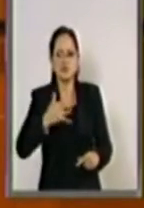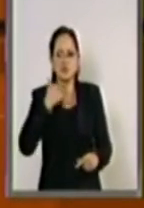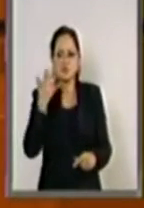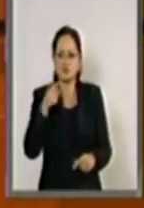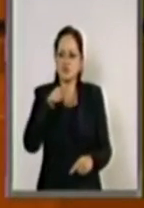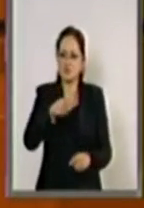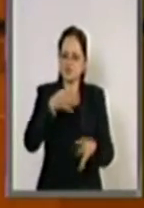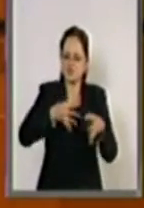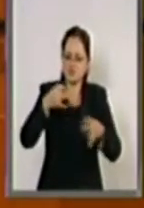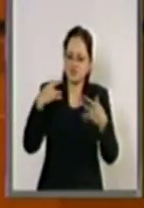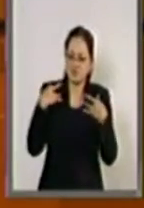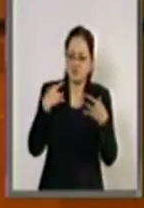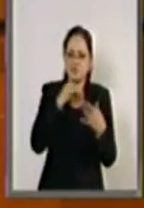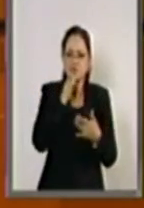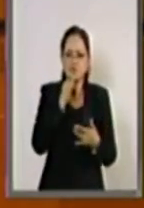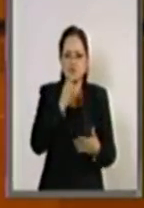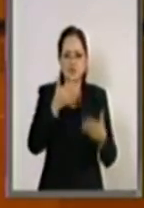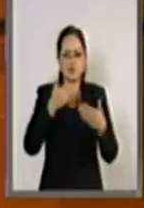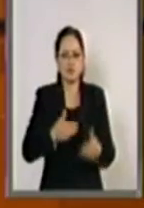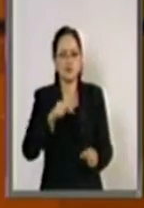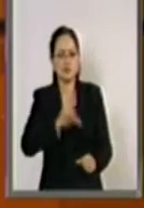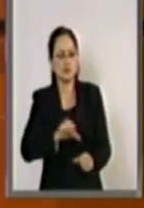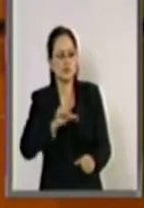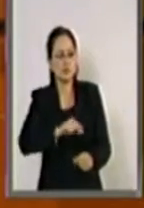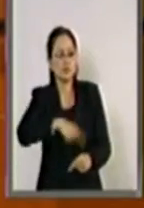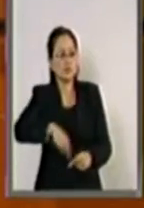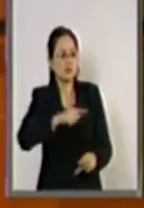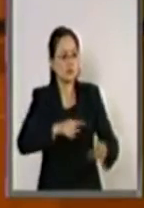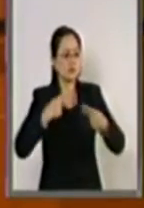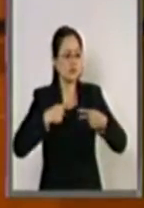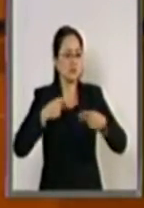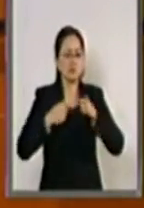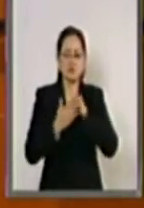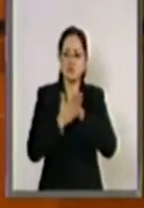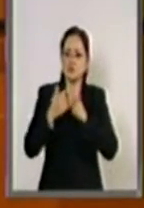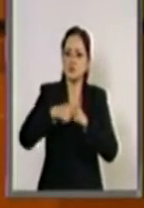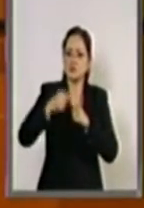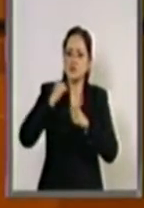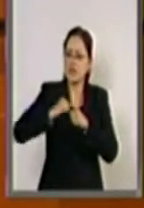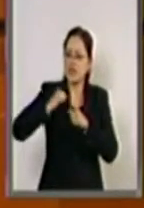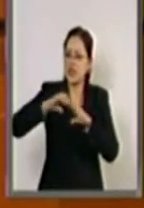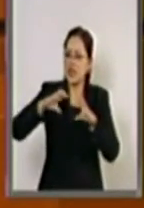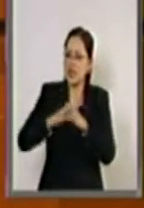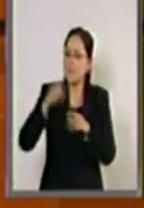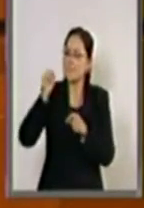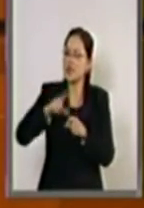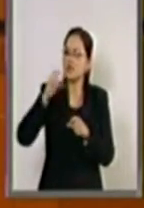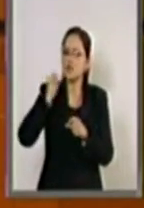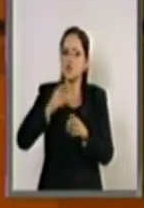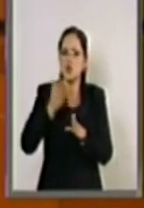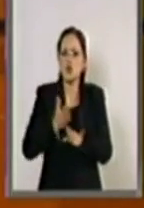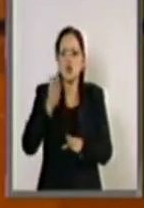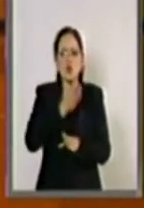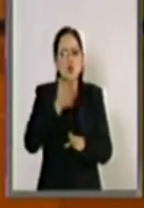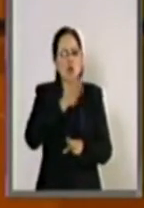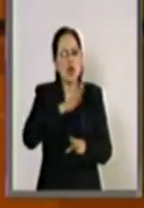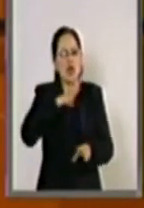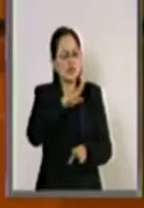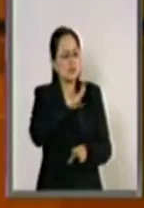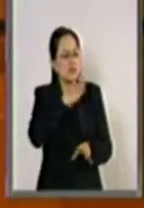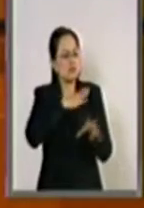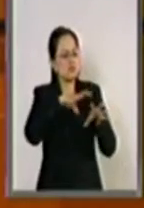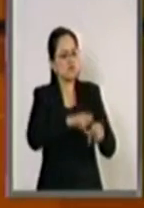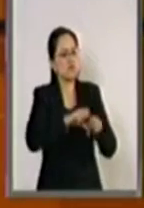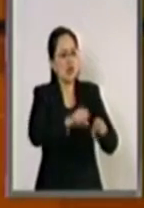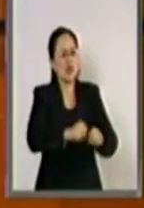¿Qué va a ser memoria que nuestra historia hoy nos reclama? Antropológicamente, desde la época de la conquista, en